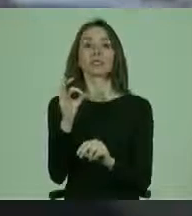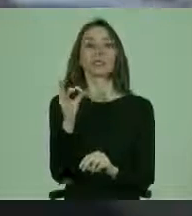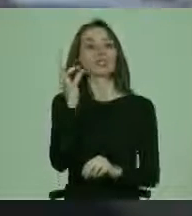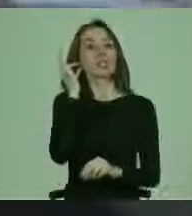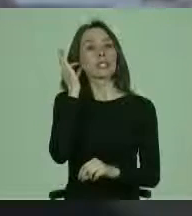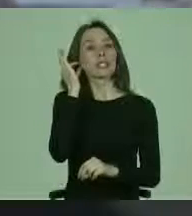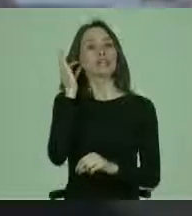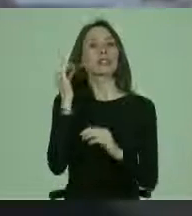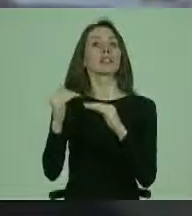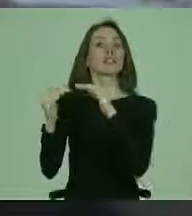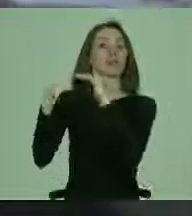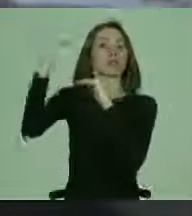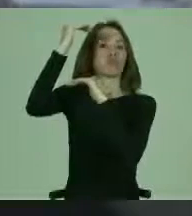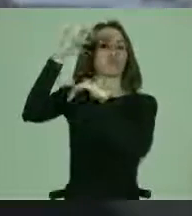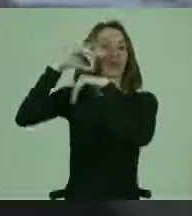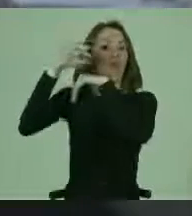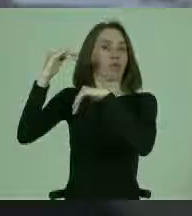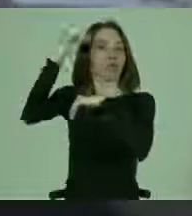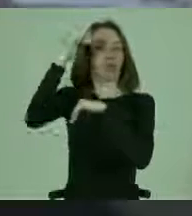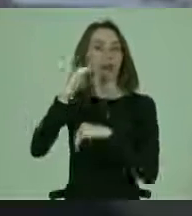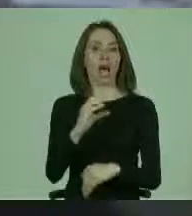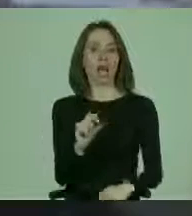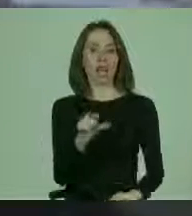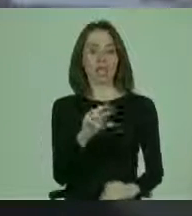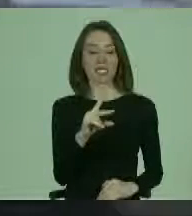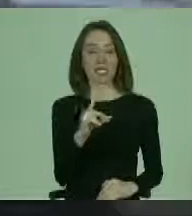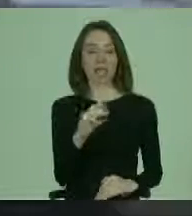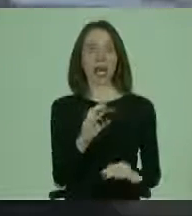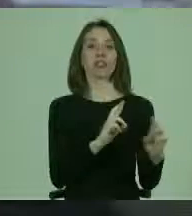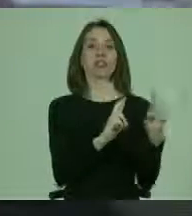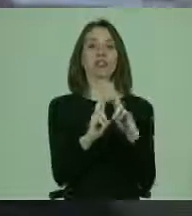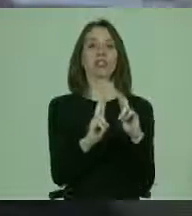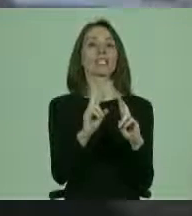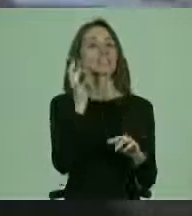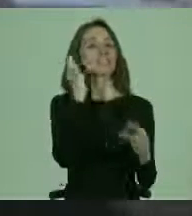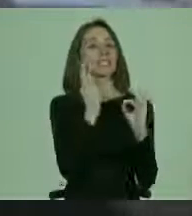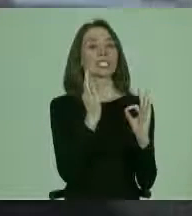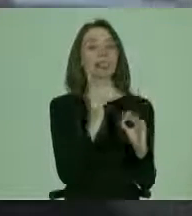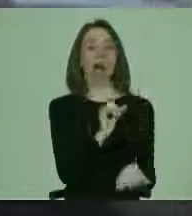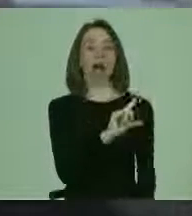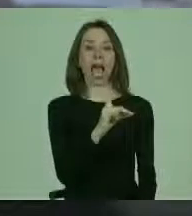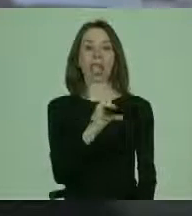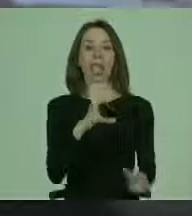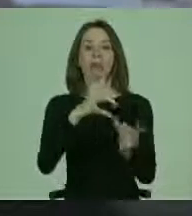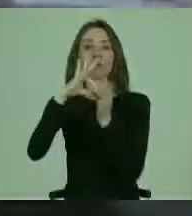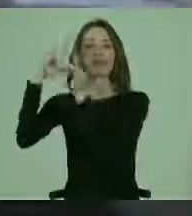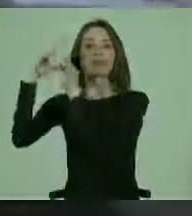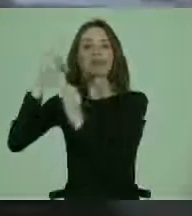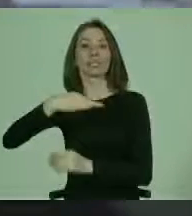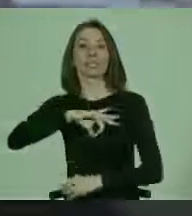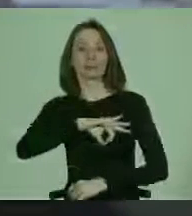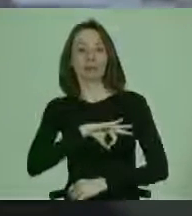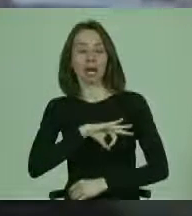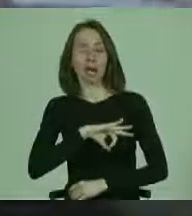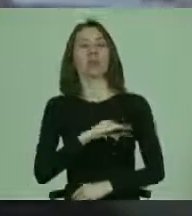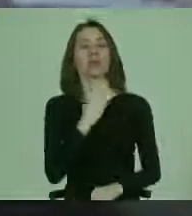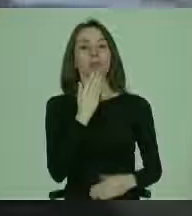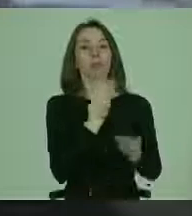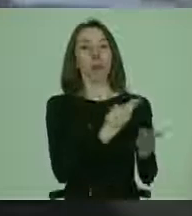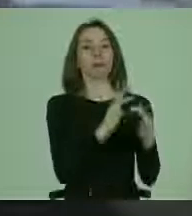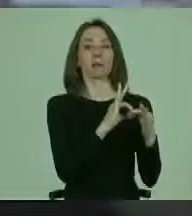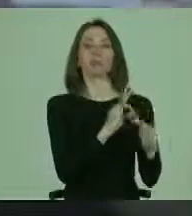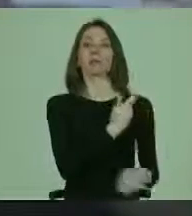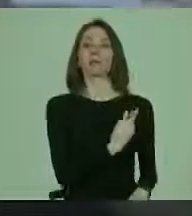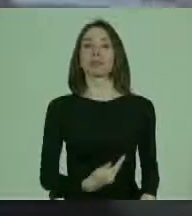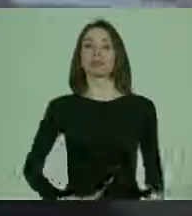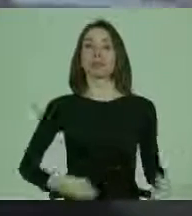doctora Casado lo sabe por la relación de la señora Allende con España. También a la presidencia de